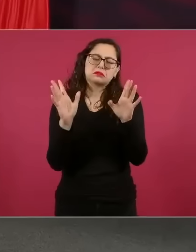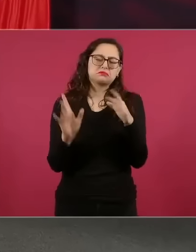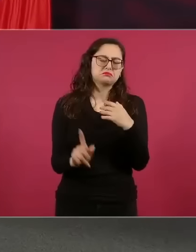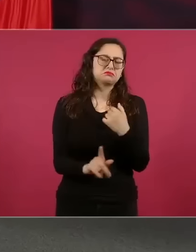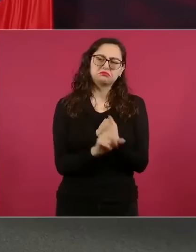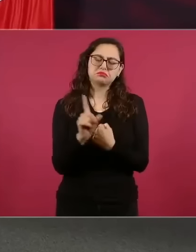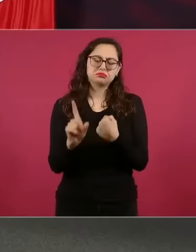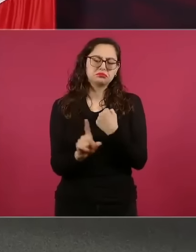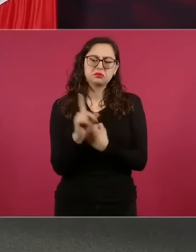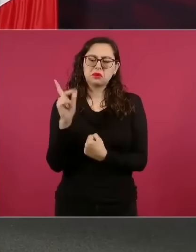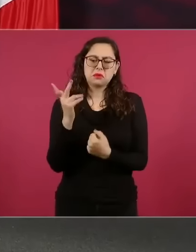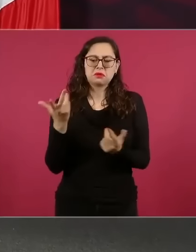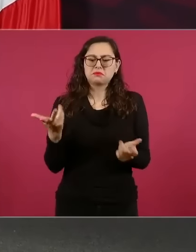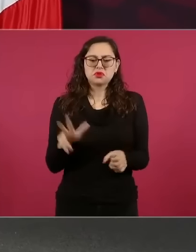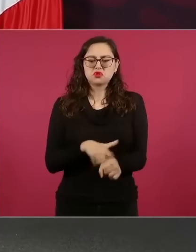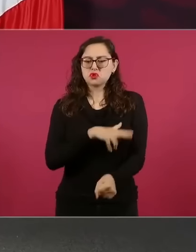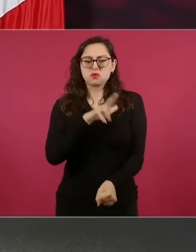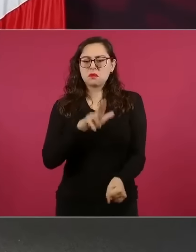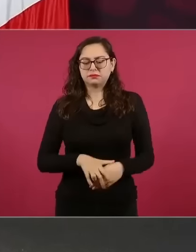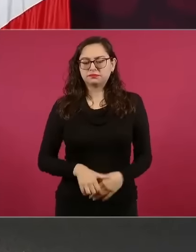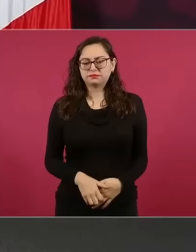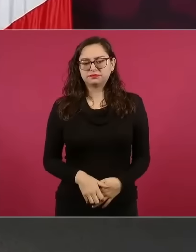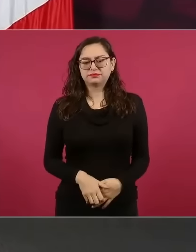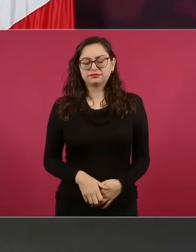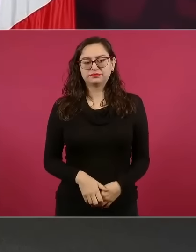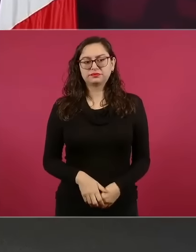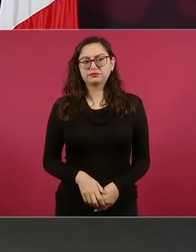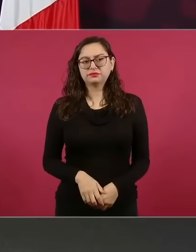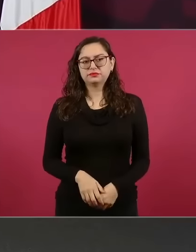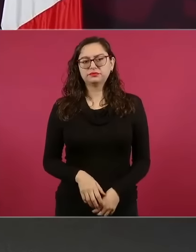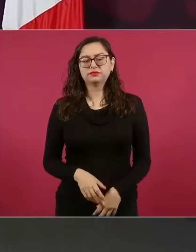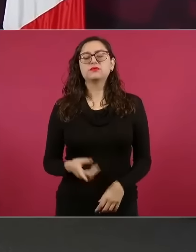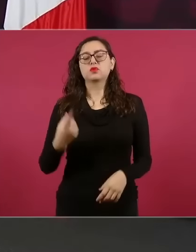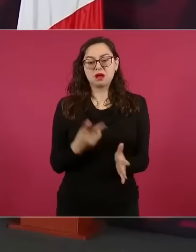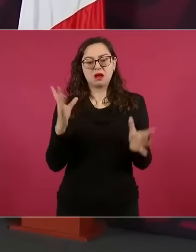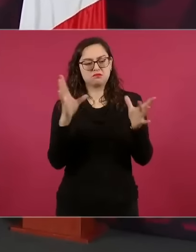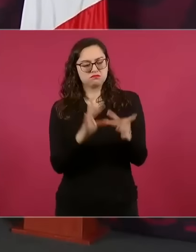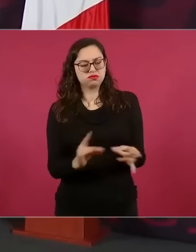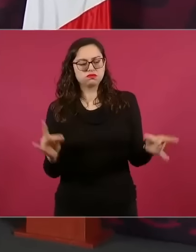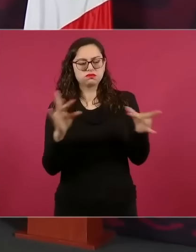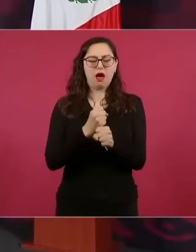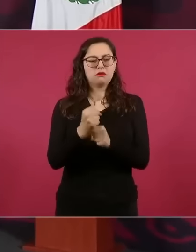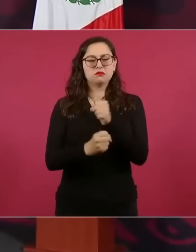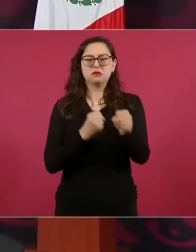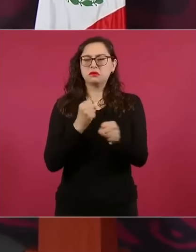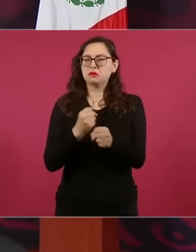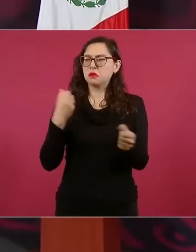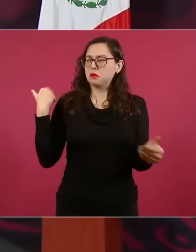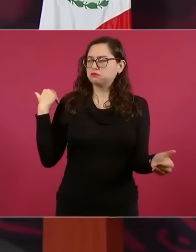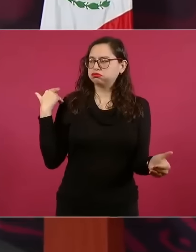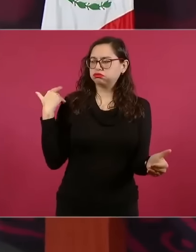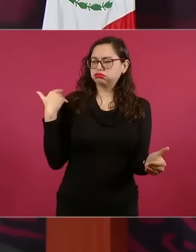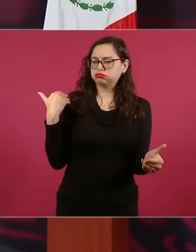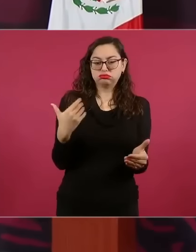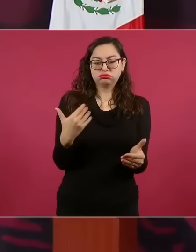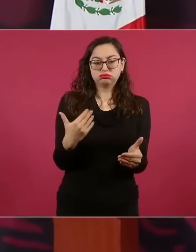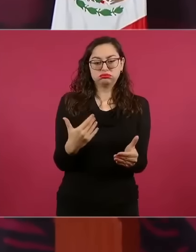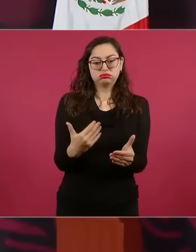hemos explicado, además es parte de la historia de nuestro país. Estados Unidos